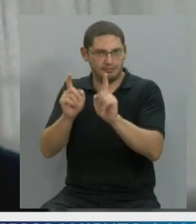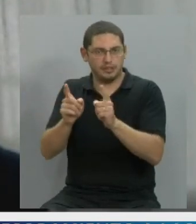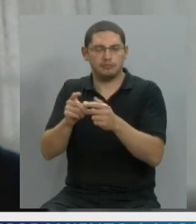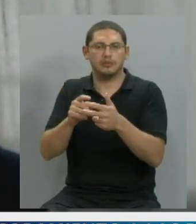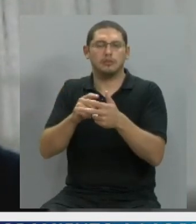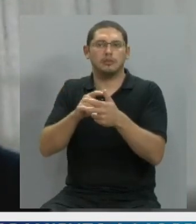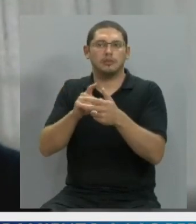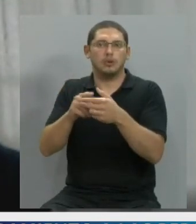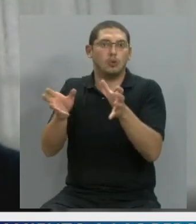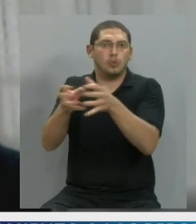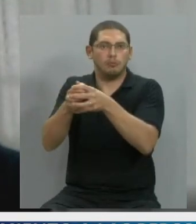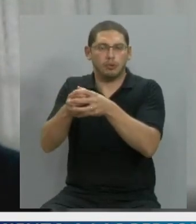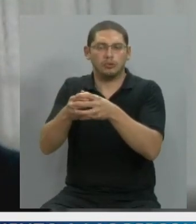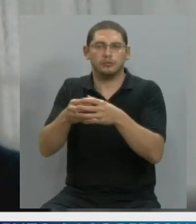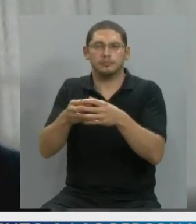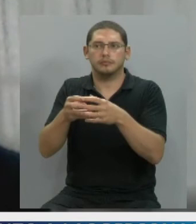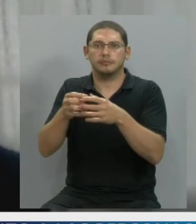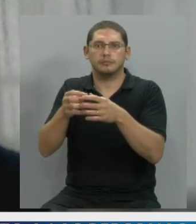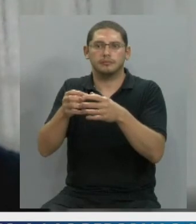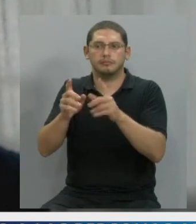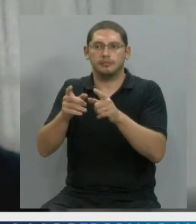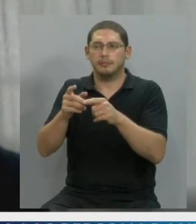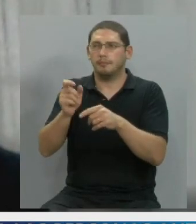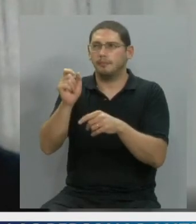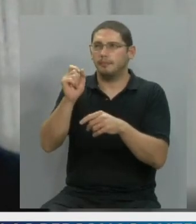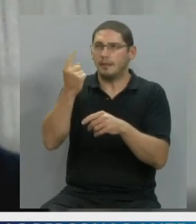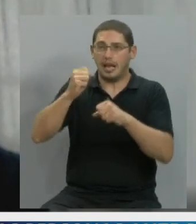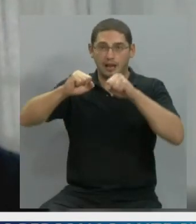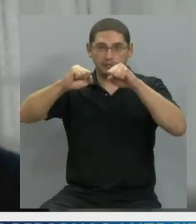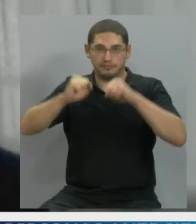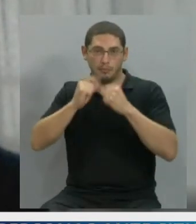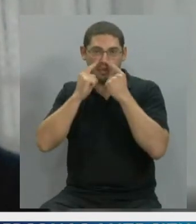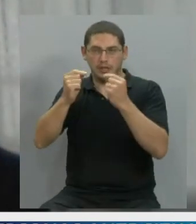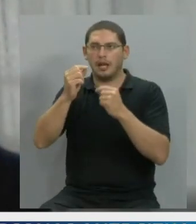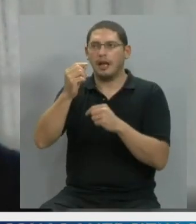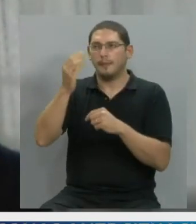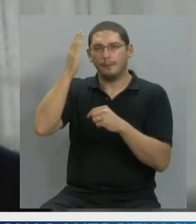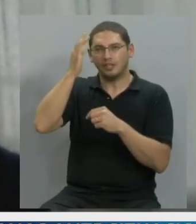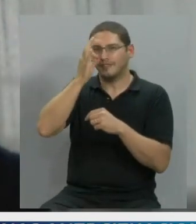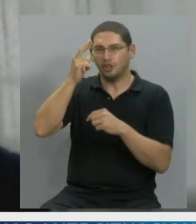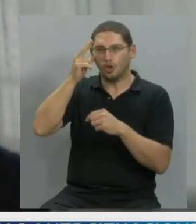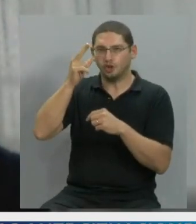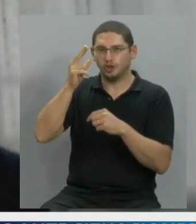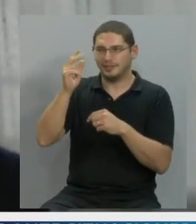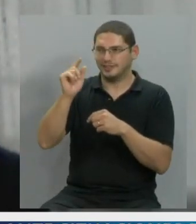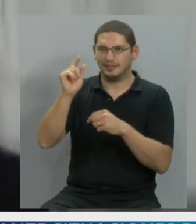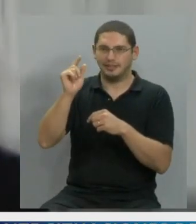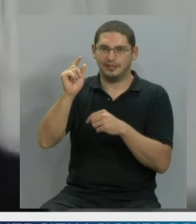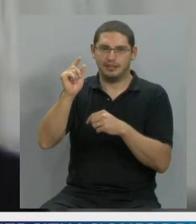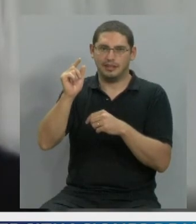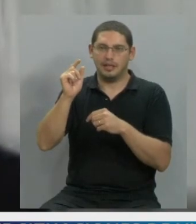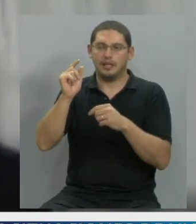agrupación, fue presentada el 28 de marzo de este año. Ya la había presentado